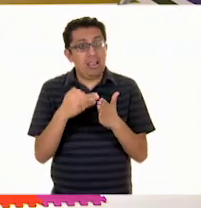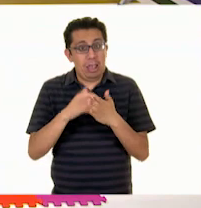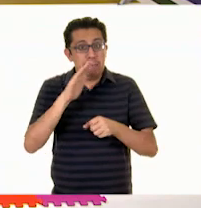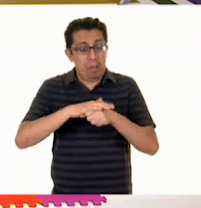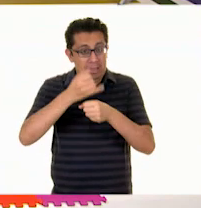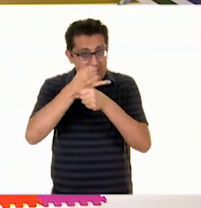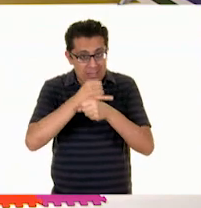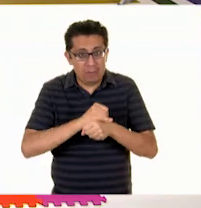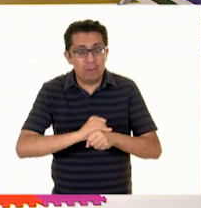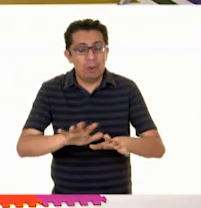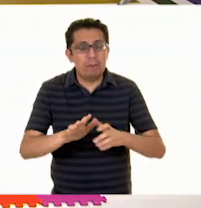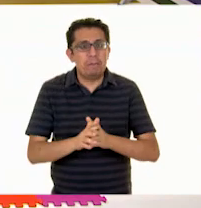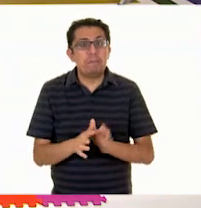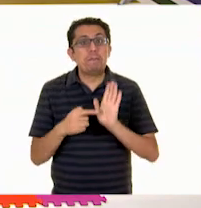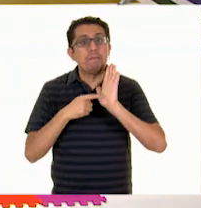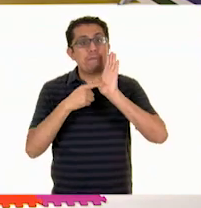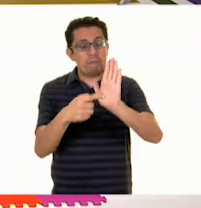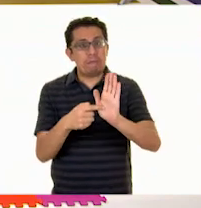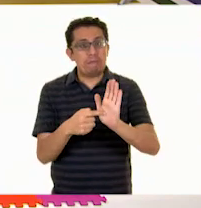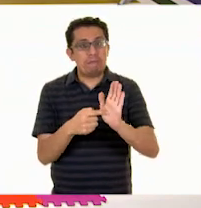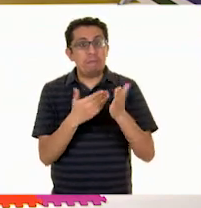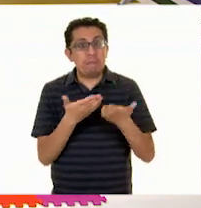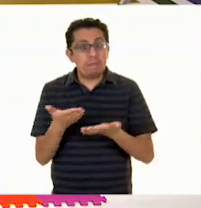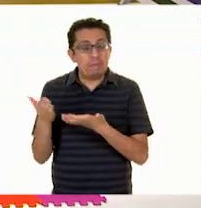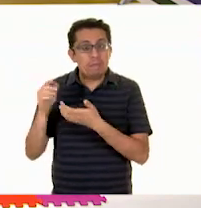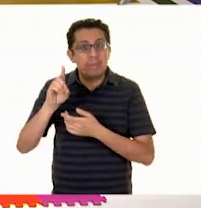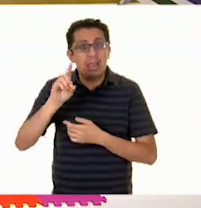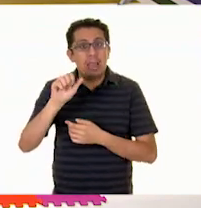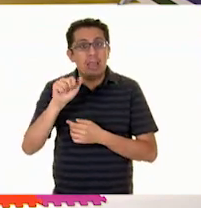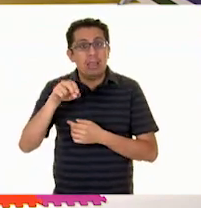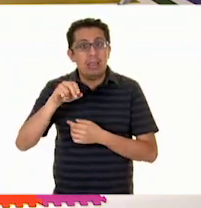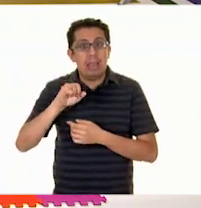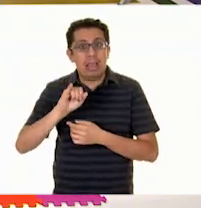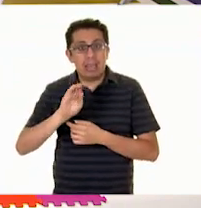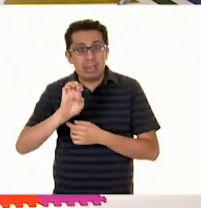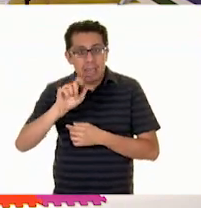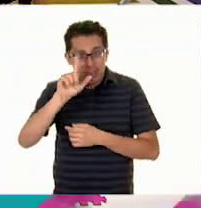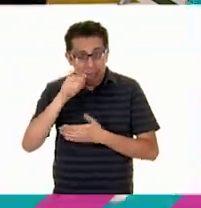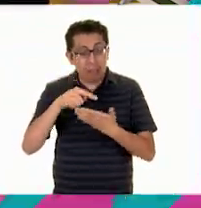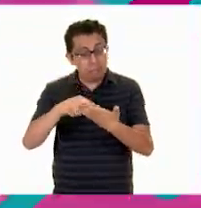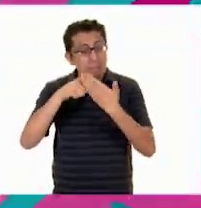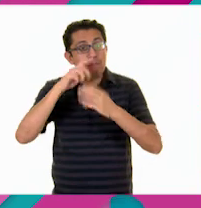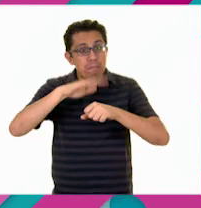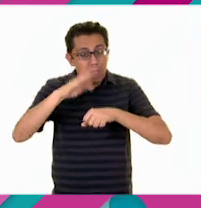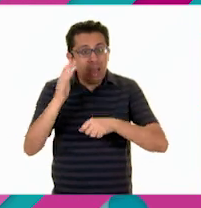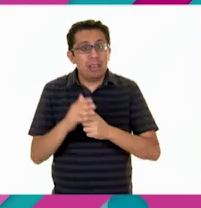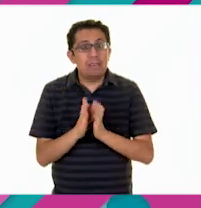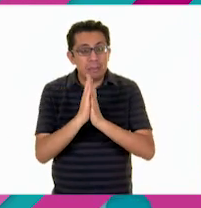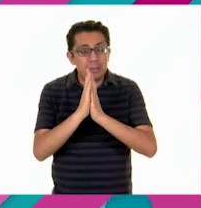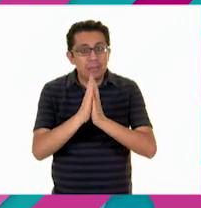hay más información. adelante. Adelante, Daniela. Muéstranos más, por favor. Vamos, Daniela.